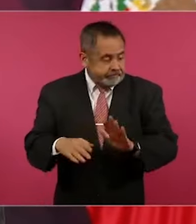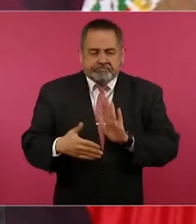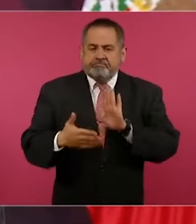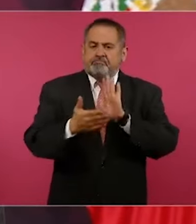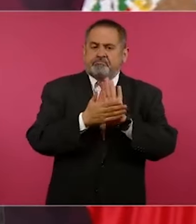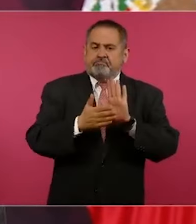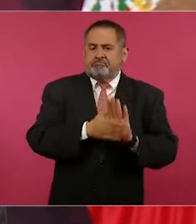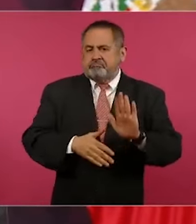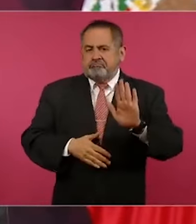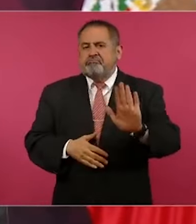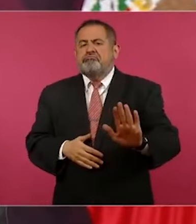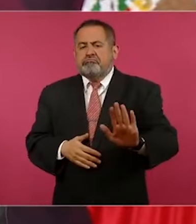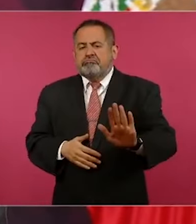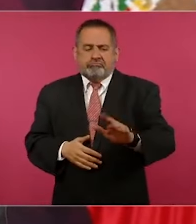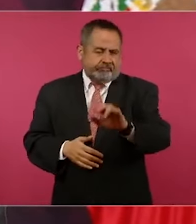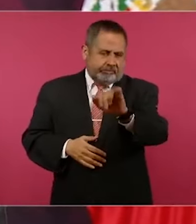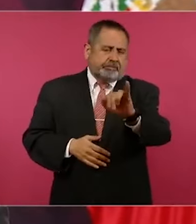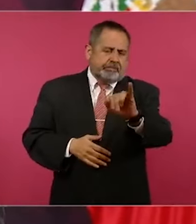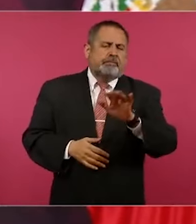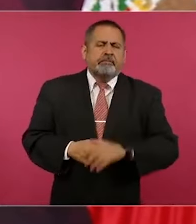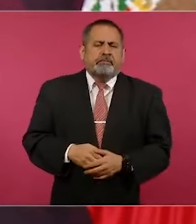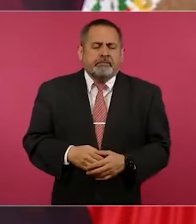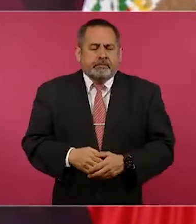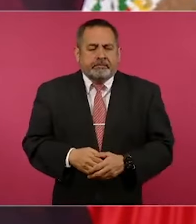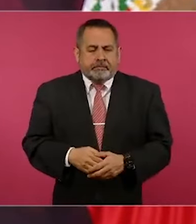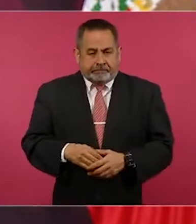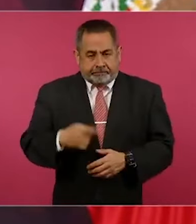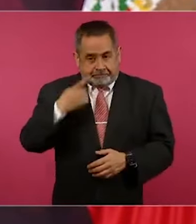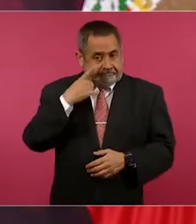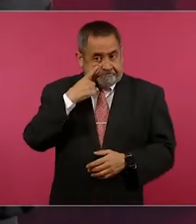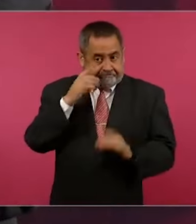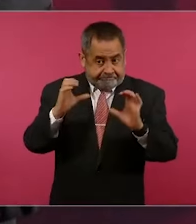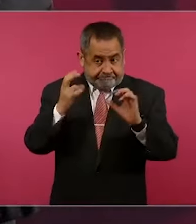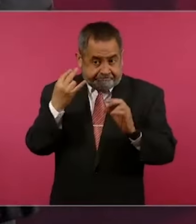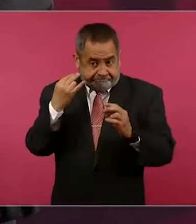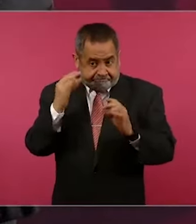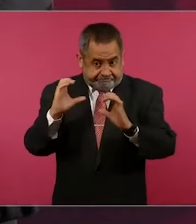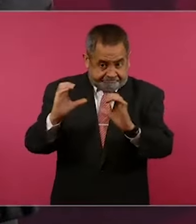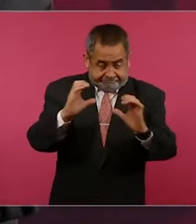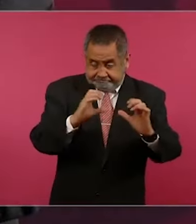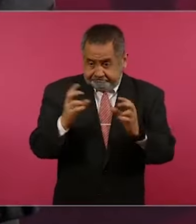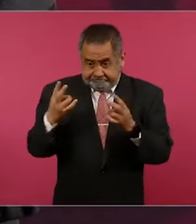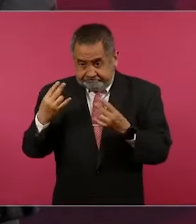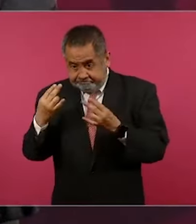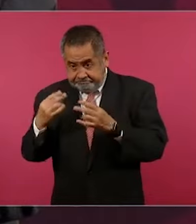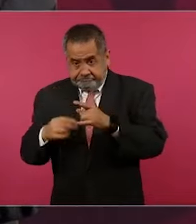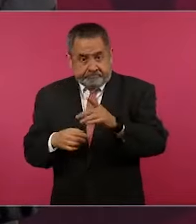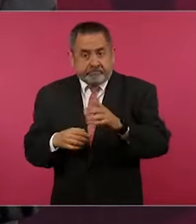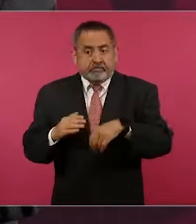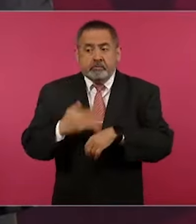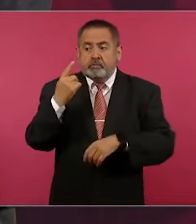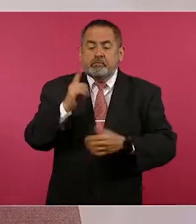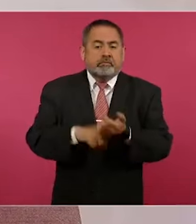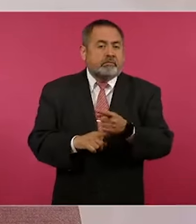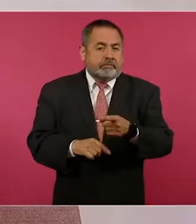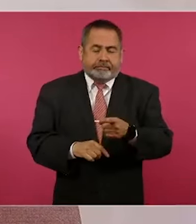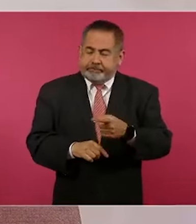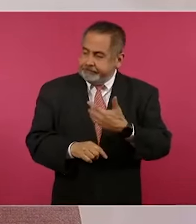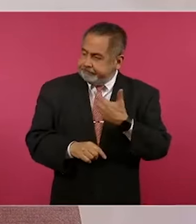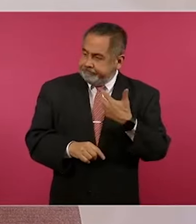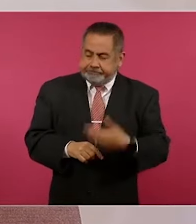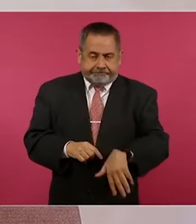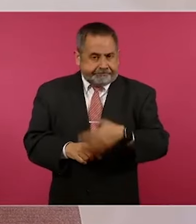Sí, mucho ojo, porque están